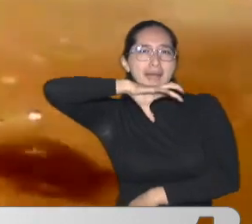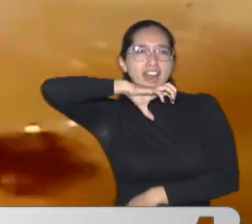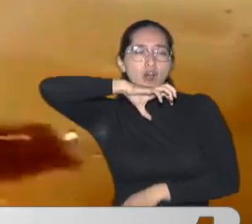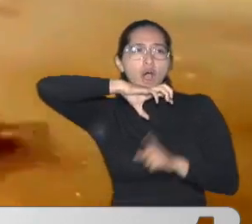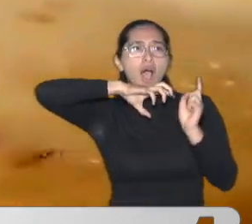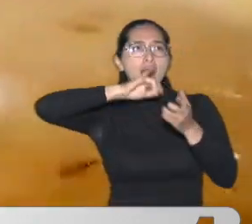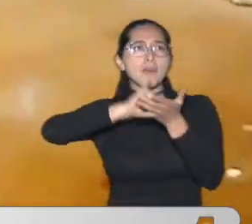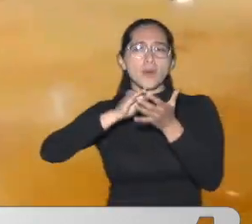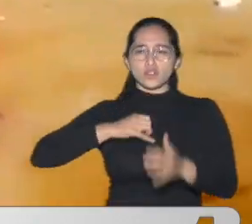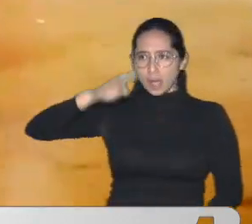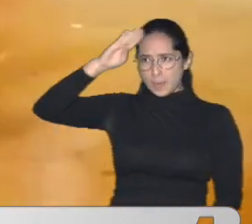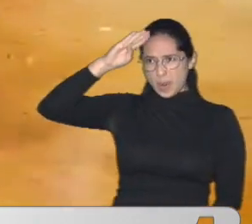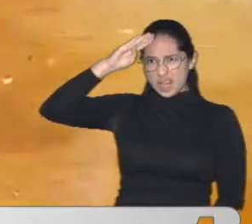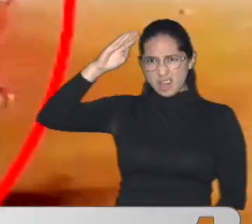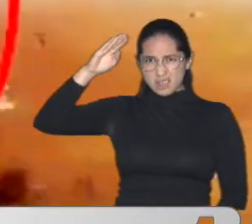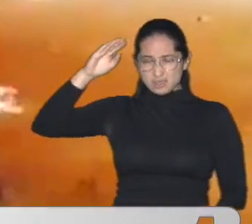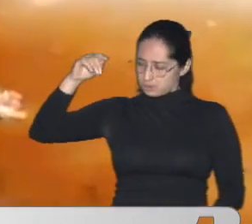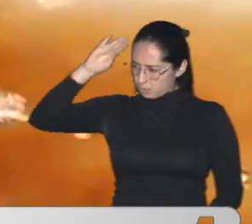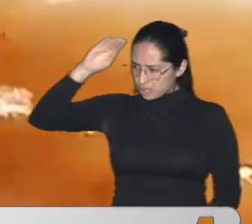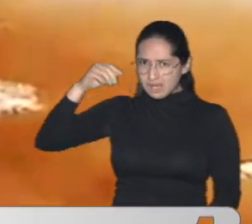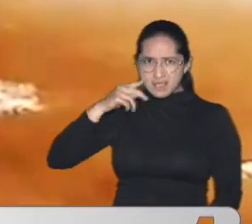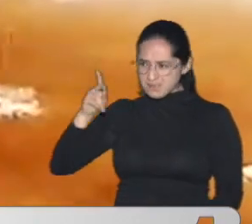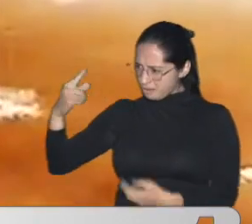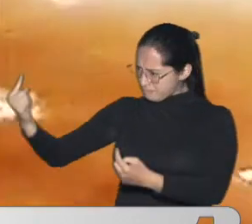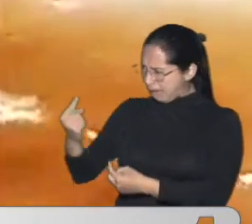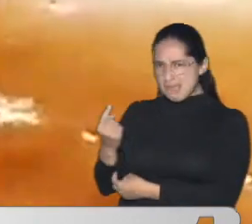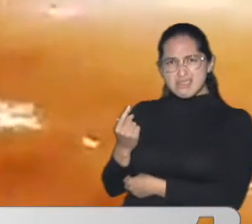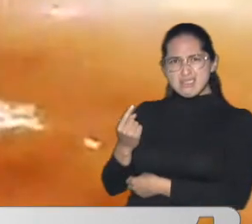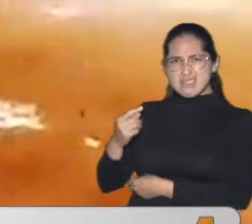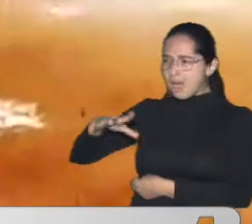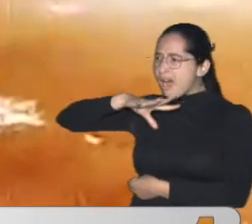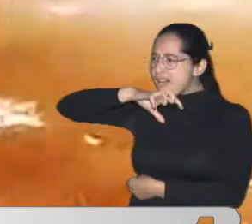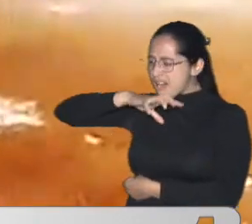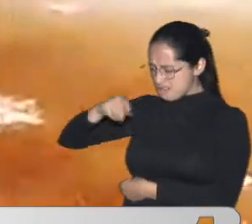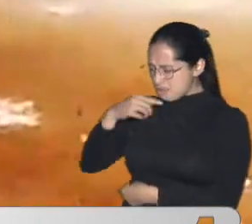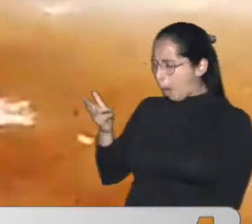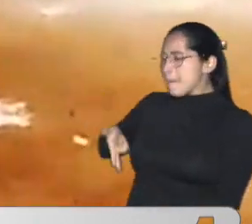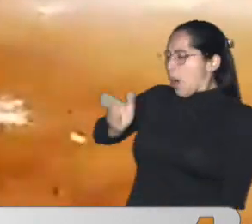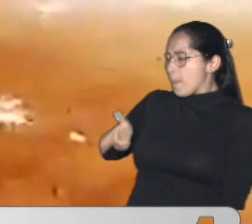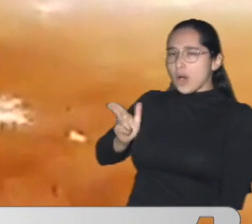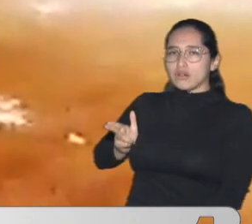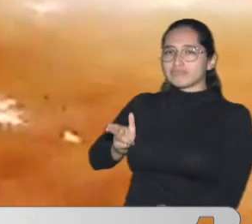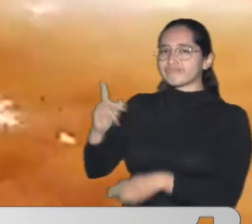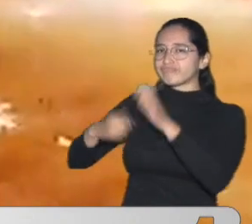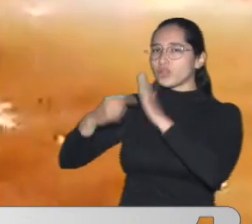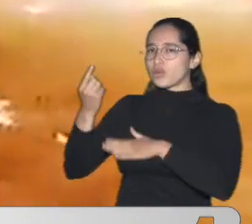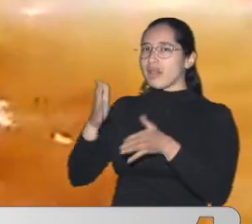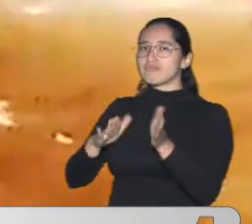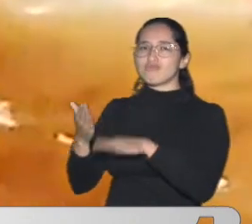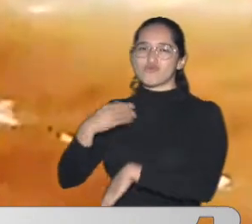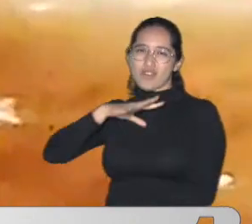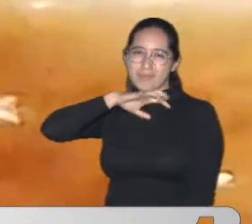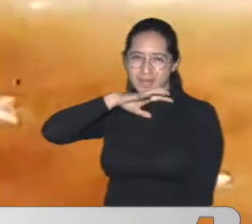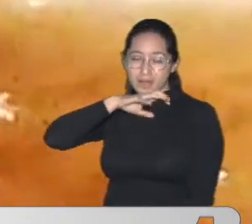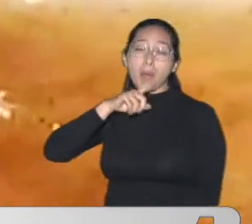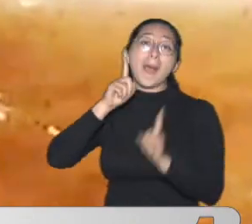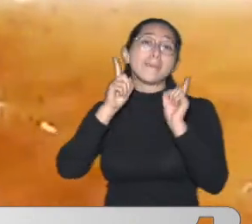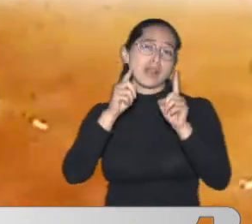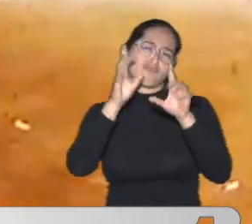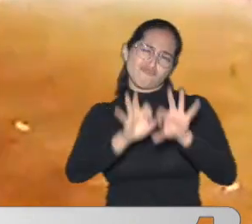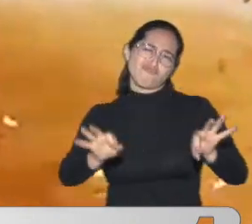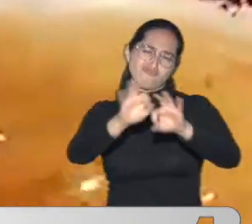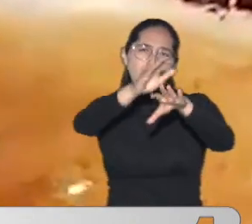patrullero Le dispara Al perro En ese momento Pues el perro Murió Y los familiares Han hecho Un llamado Para que las autoridades